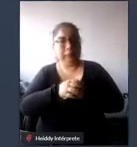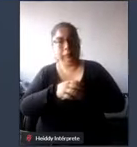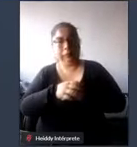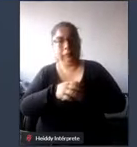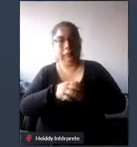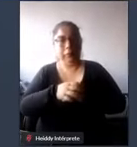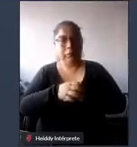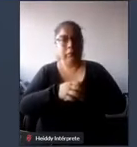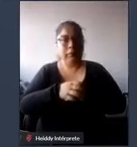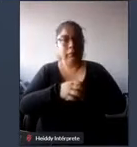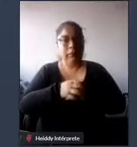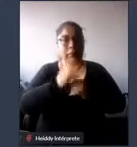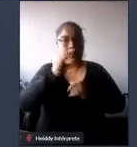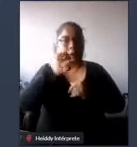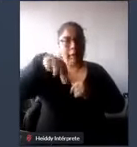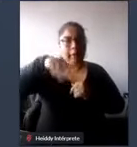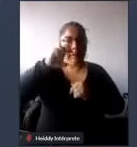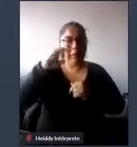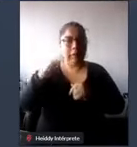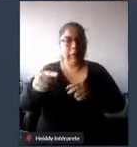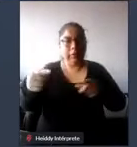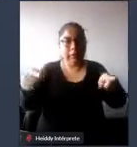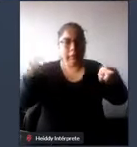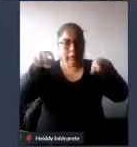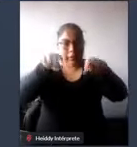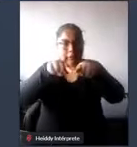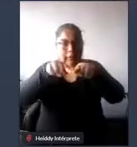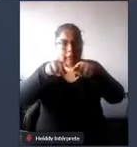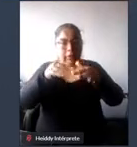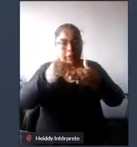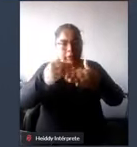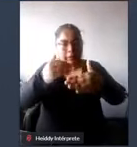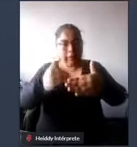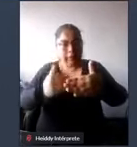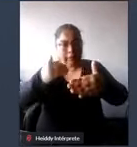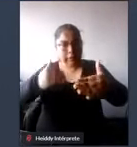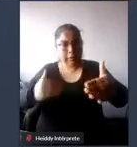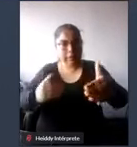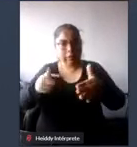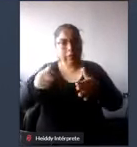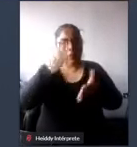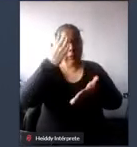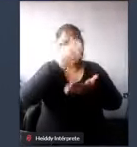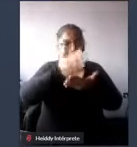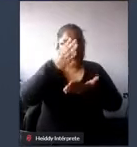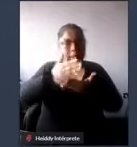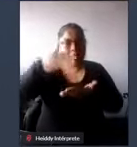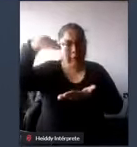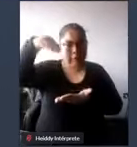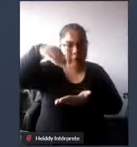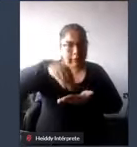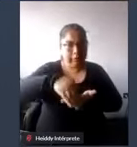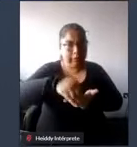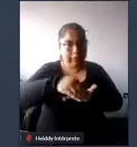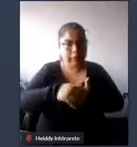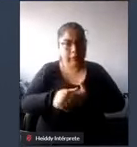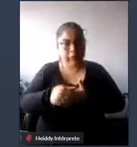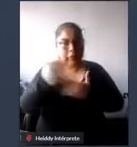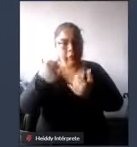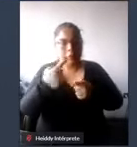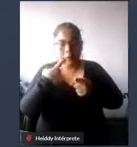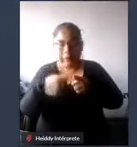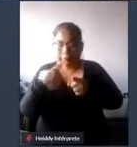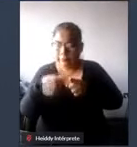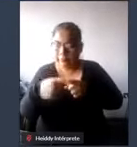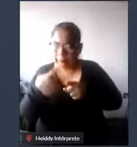camellones para la interconexión de vereda a vereda con la estación rampas y una serie de